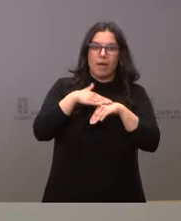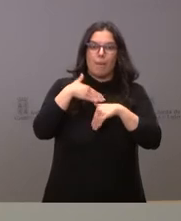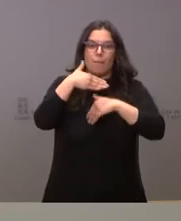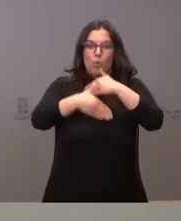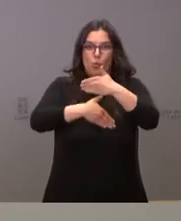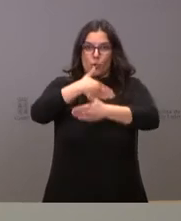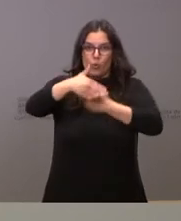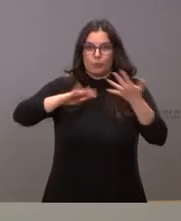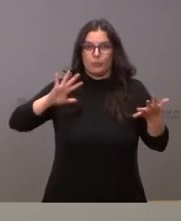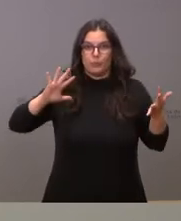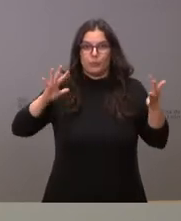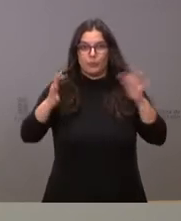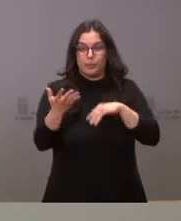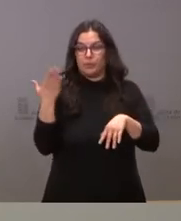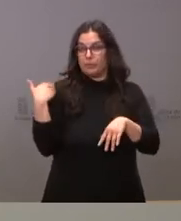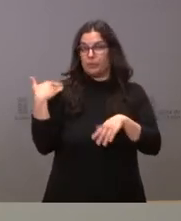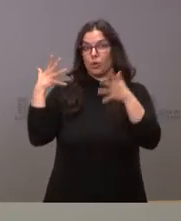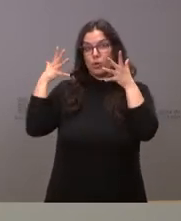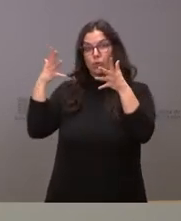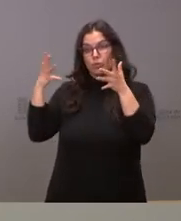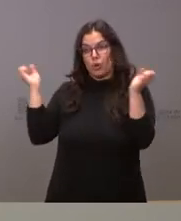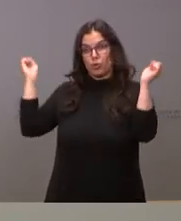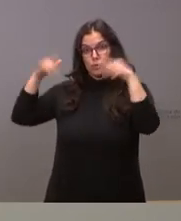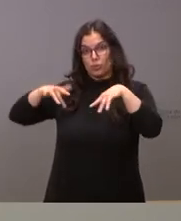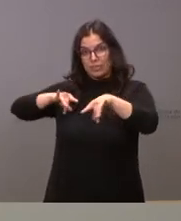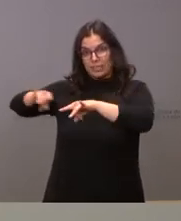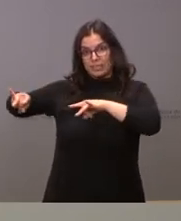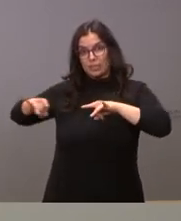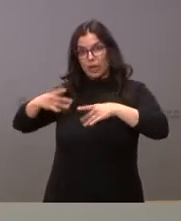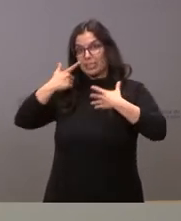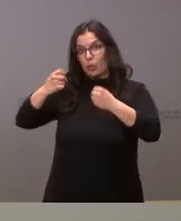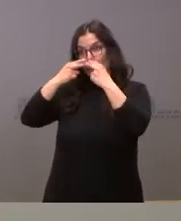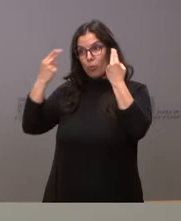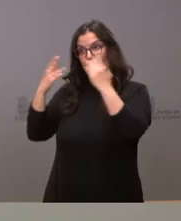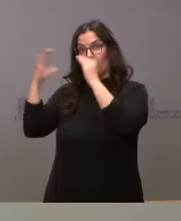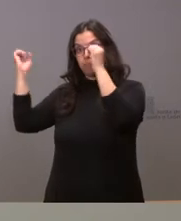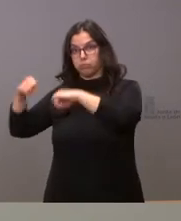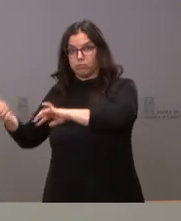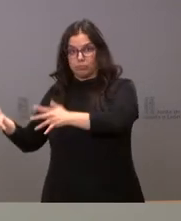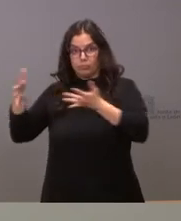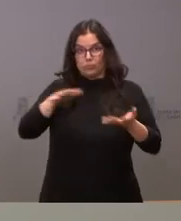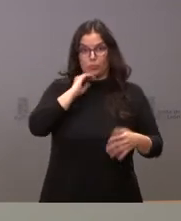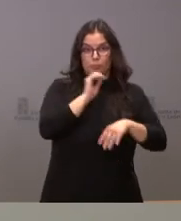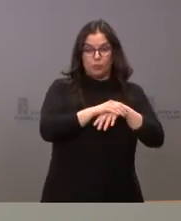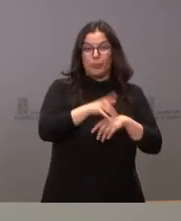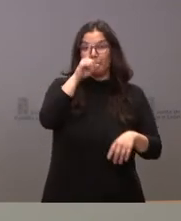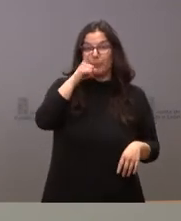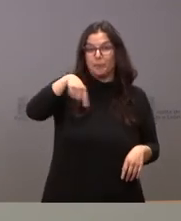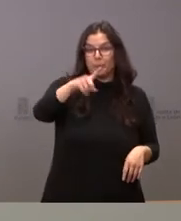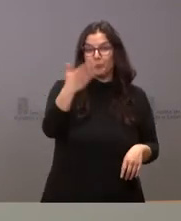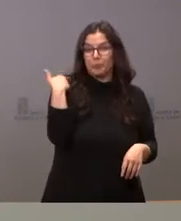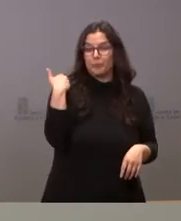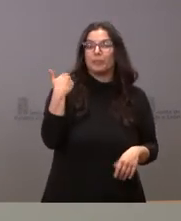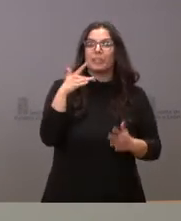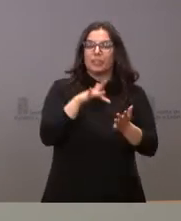y con ello cumplimos lo acordado en el Consejo Interterritorial de Salud Pública. Recordarán ustedes que ya habíamos asumido el 100